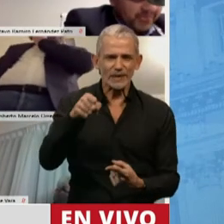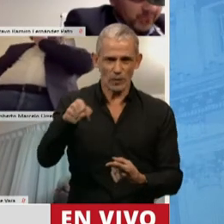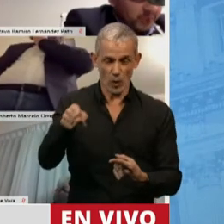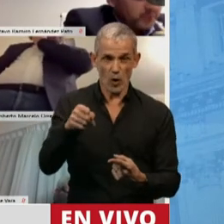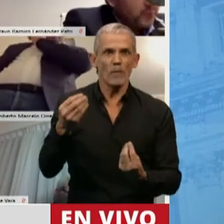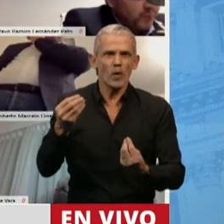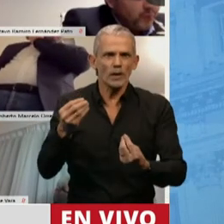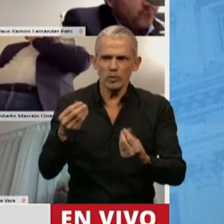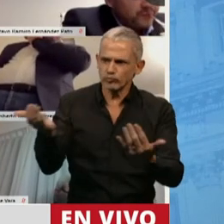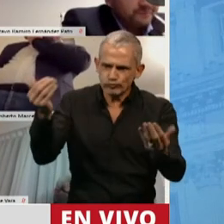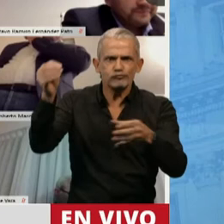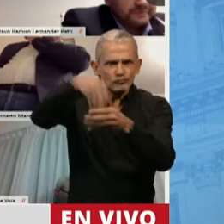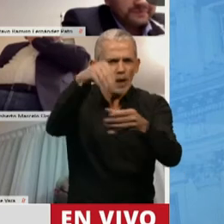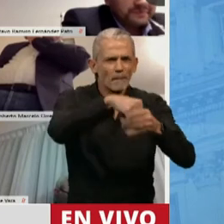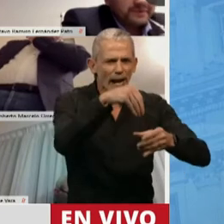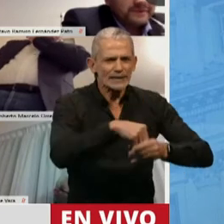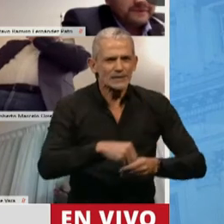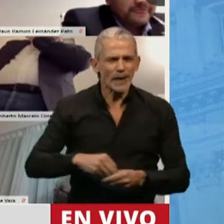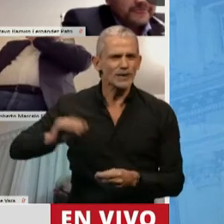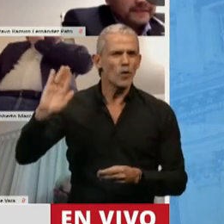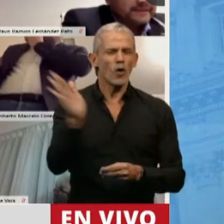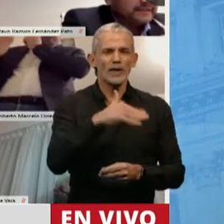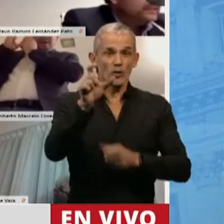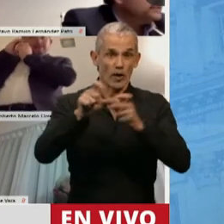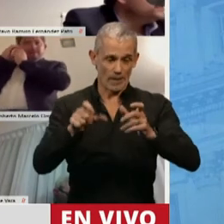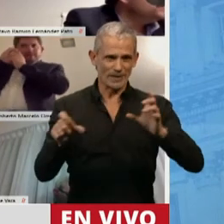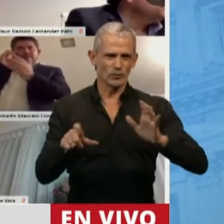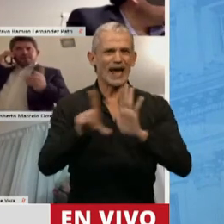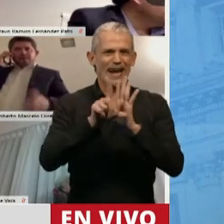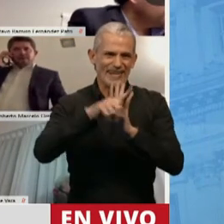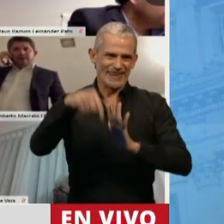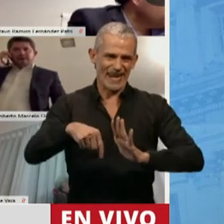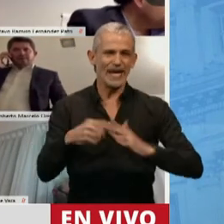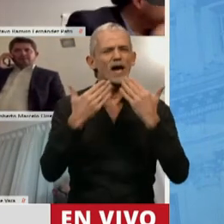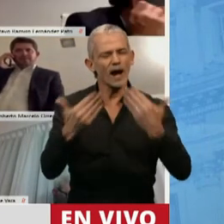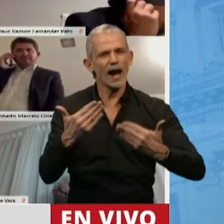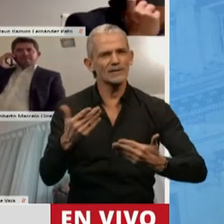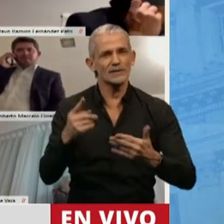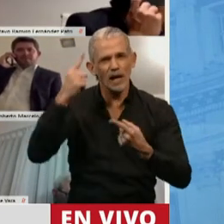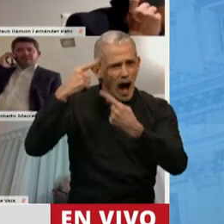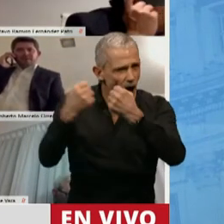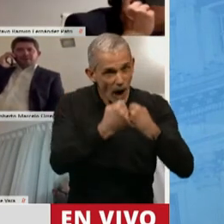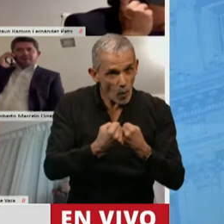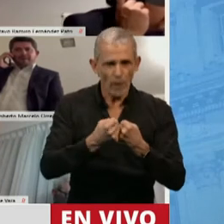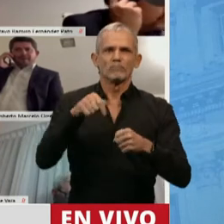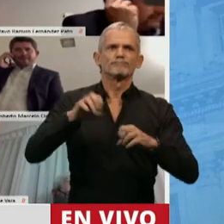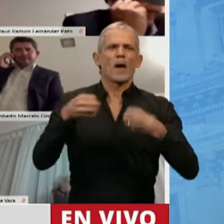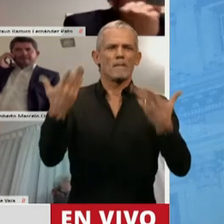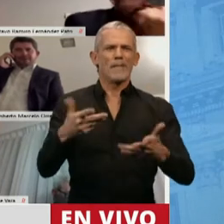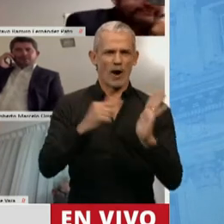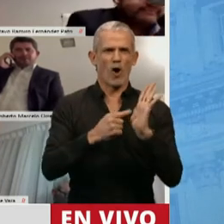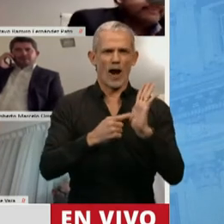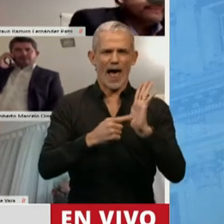participativo a la implementación de esta ley y obviamente que gracias al consenso ha quedado mejorado y